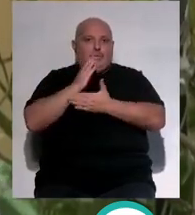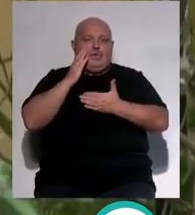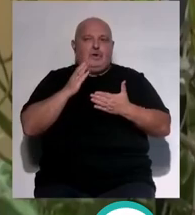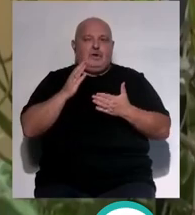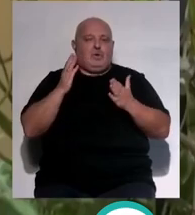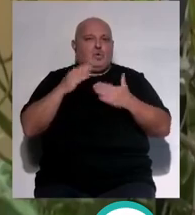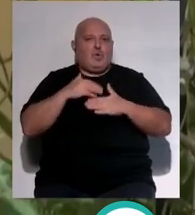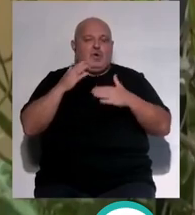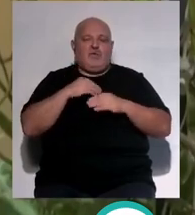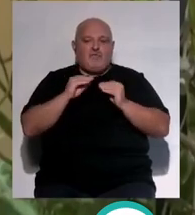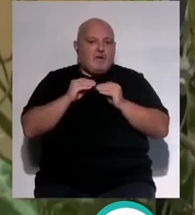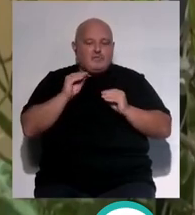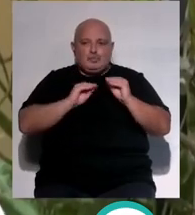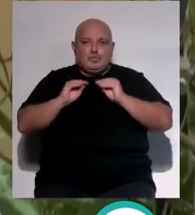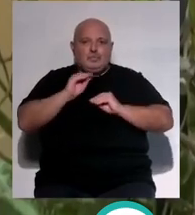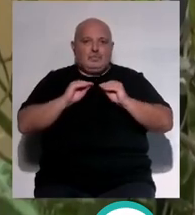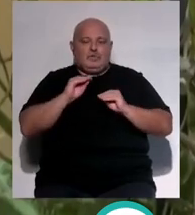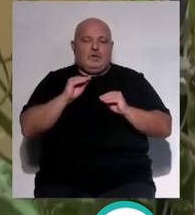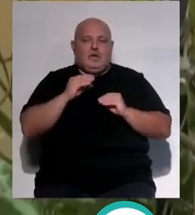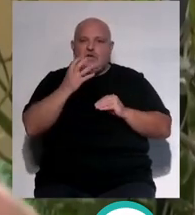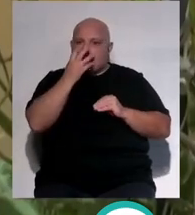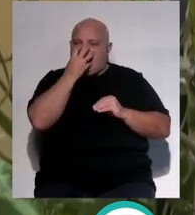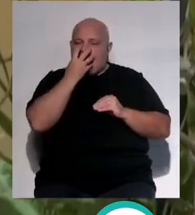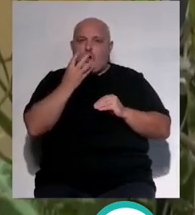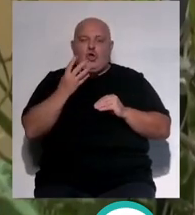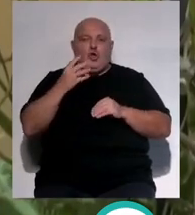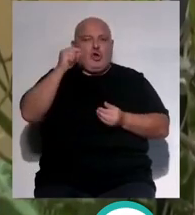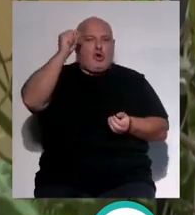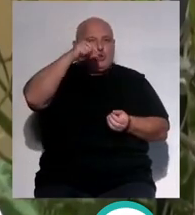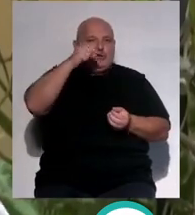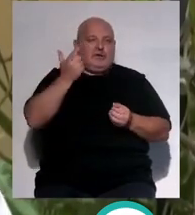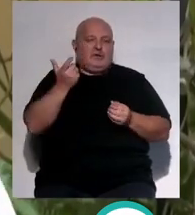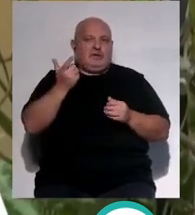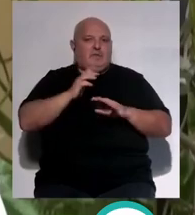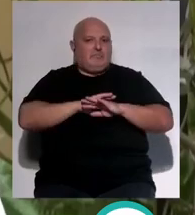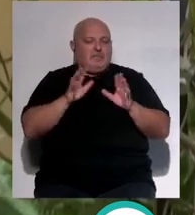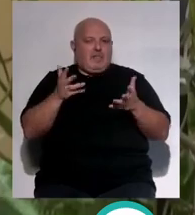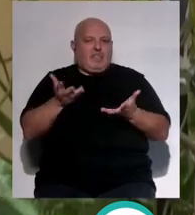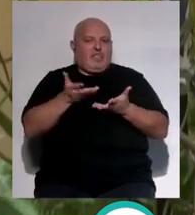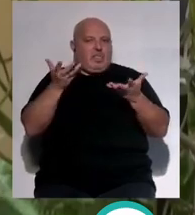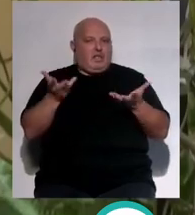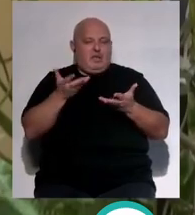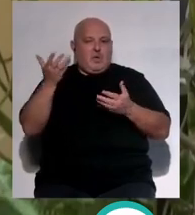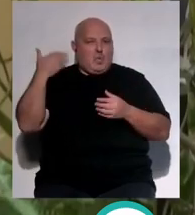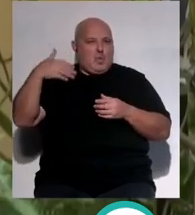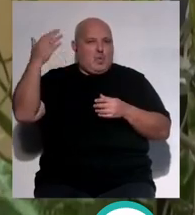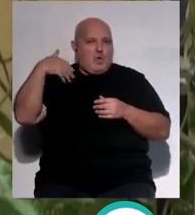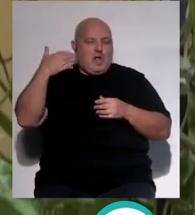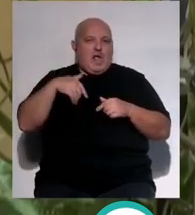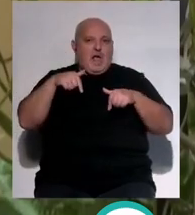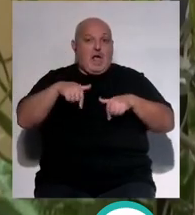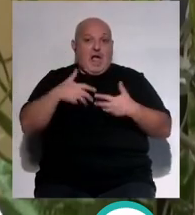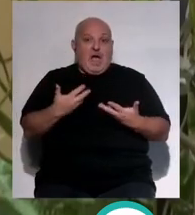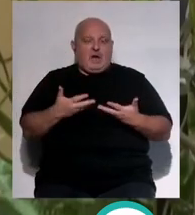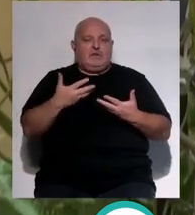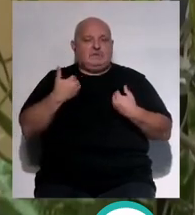ninguna manera, solo el oxígeno y el goterito con el suerecito, es decir, no tenemos nada para curarlos y,